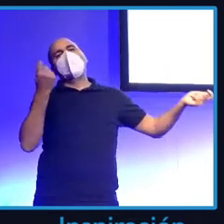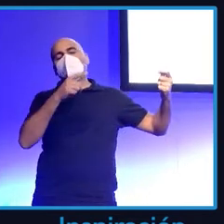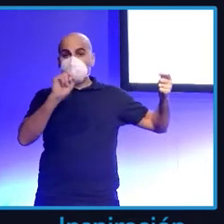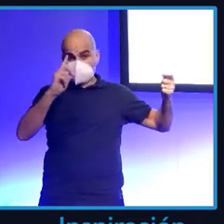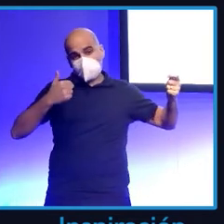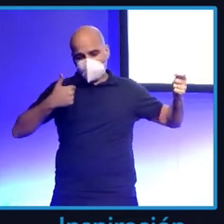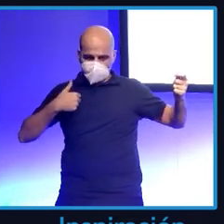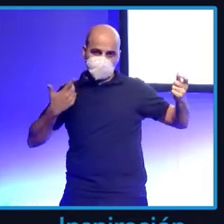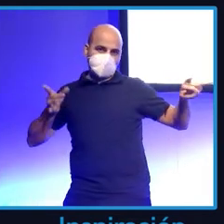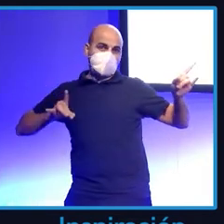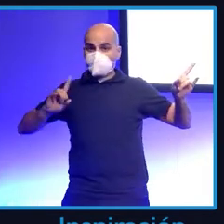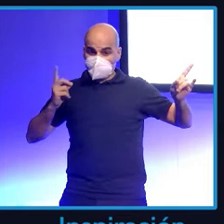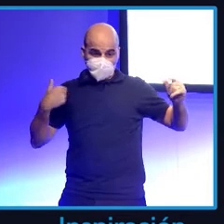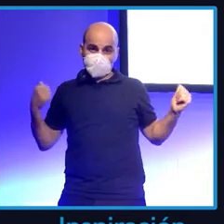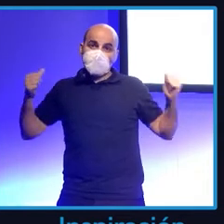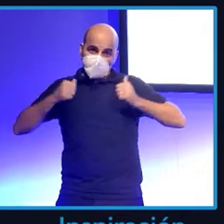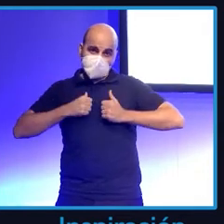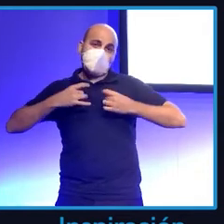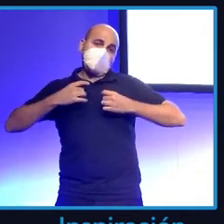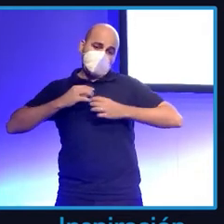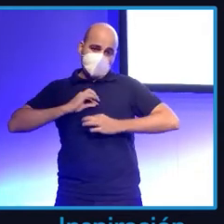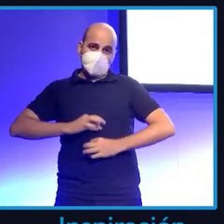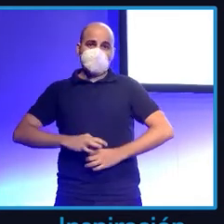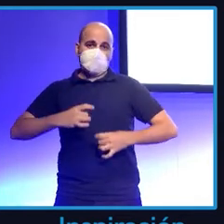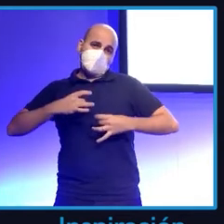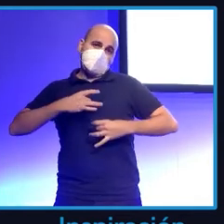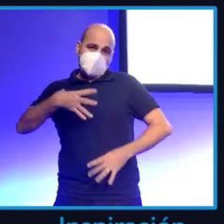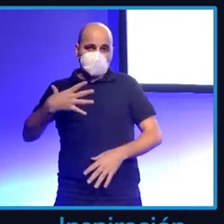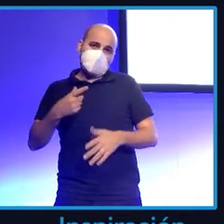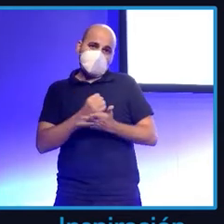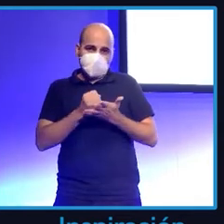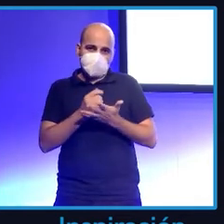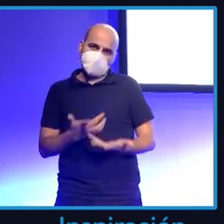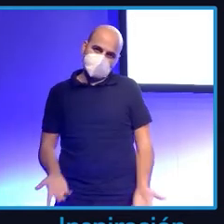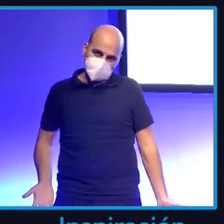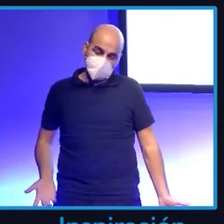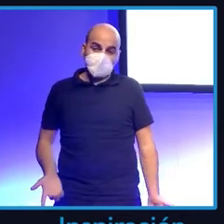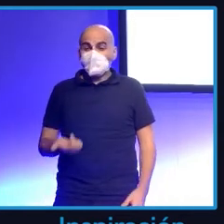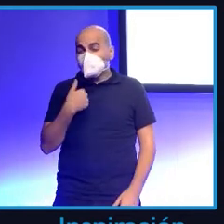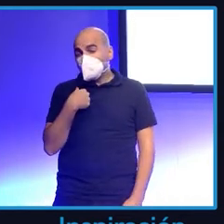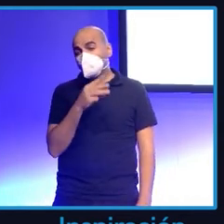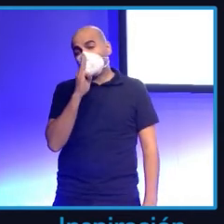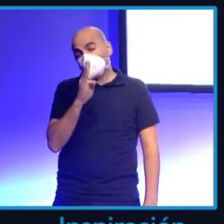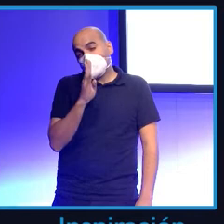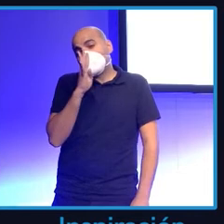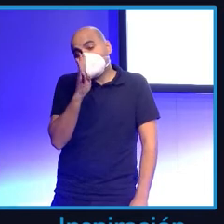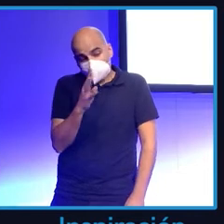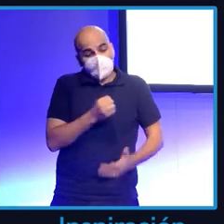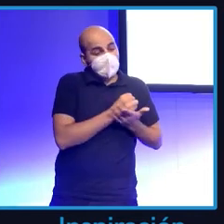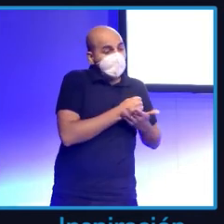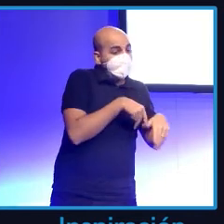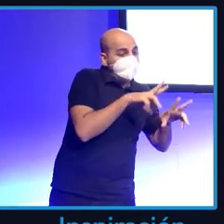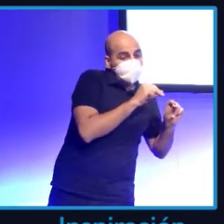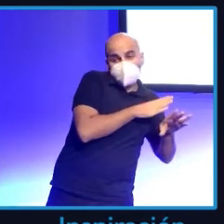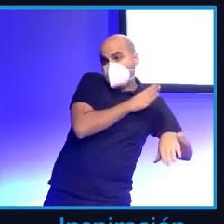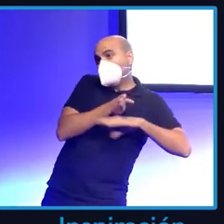como era mi caso, es difícil. Yo estuve 3-4 años que llegaba de la farmacia a las 9, tenía a los niños pequeños, les daba de, uy, mira qué camiseta